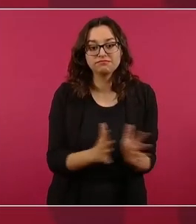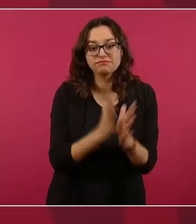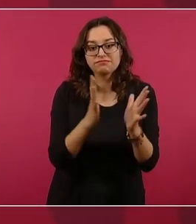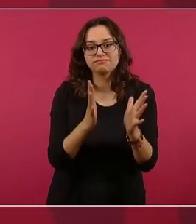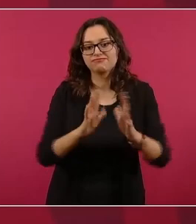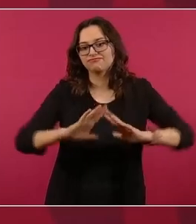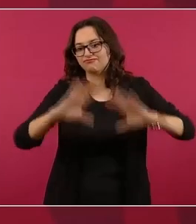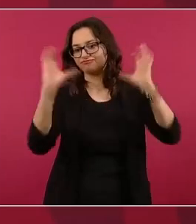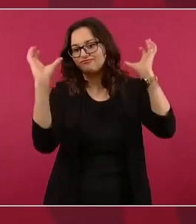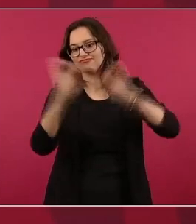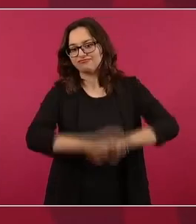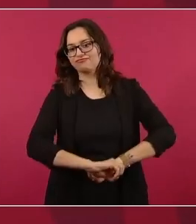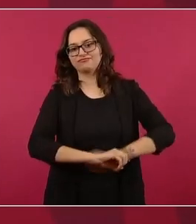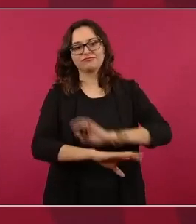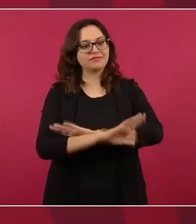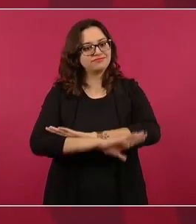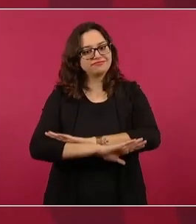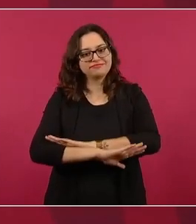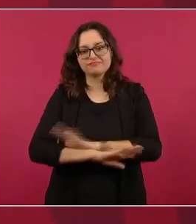en nada,